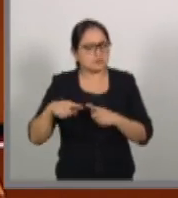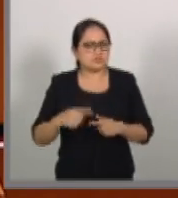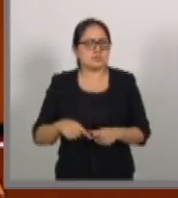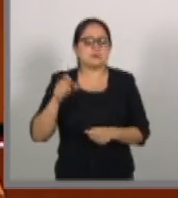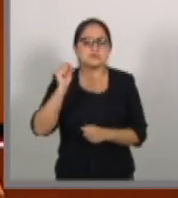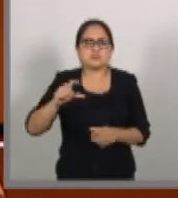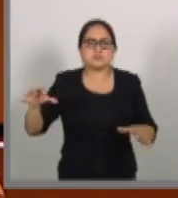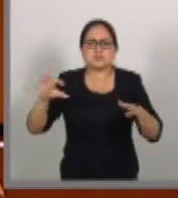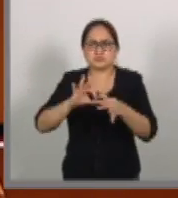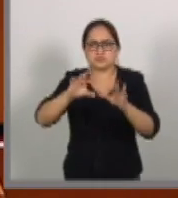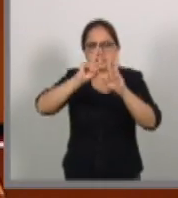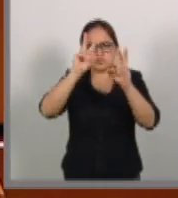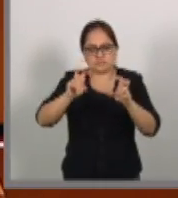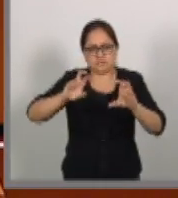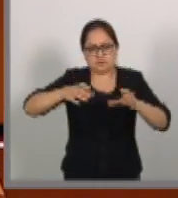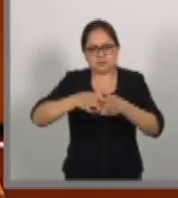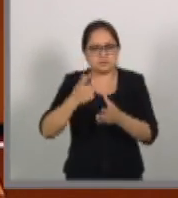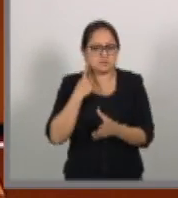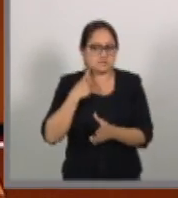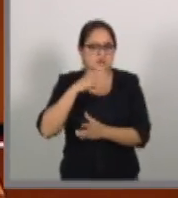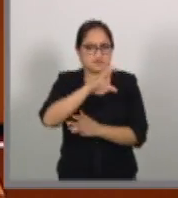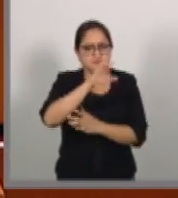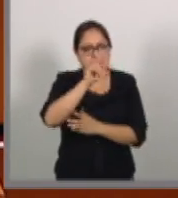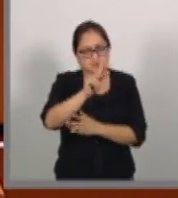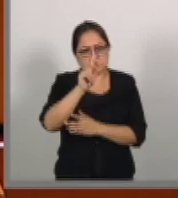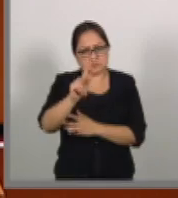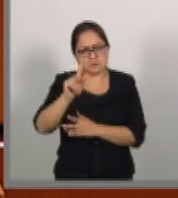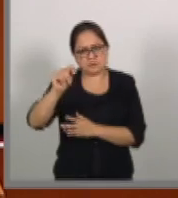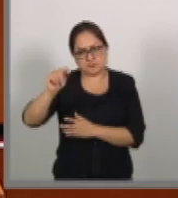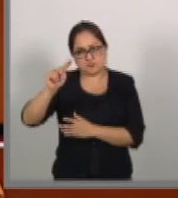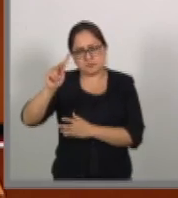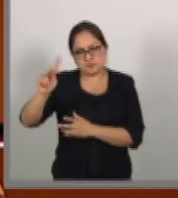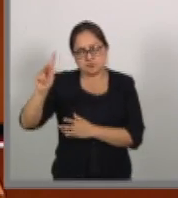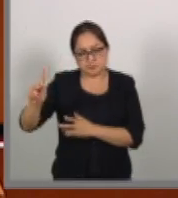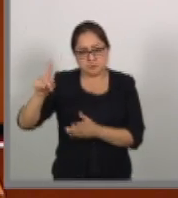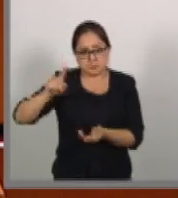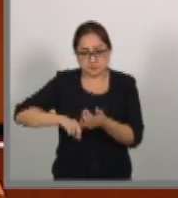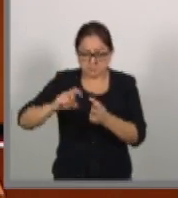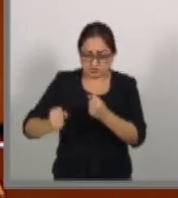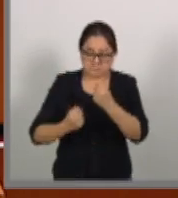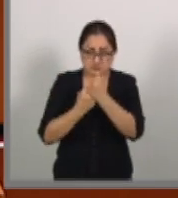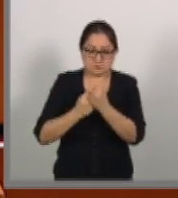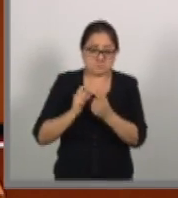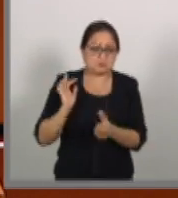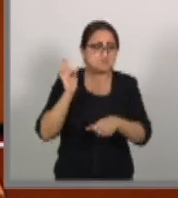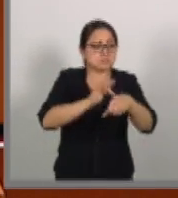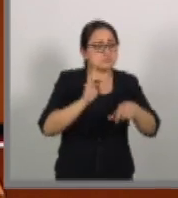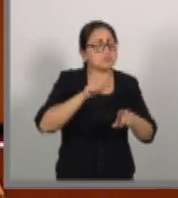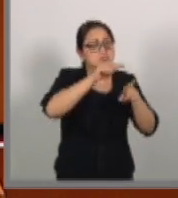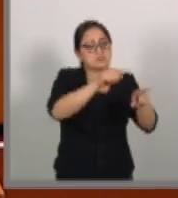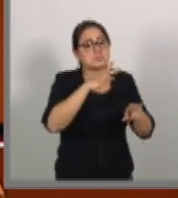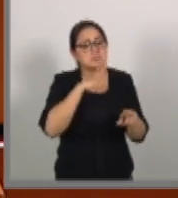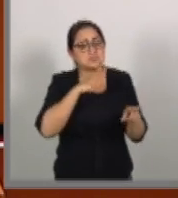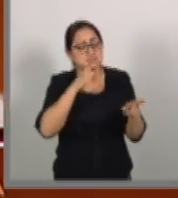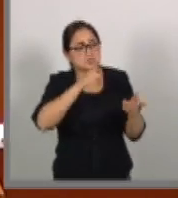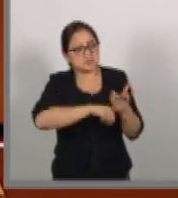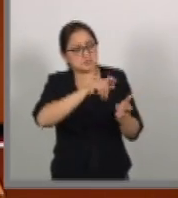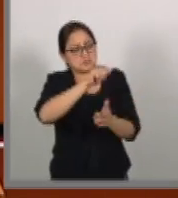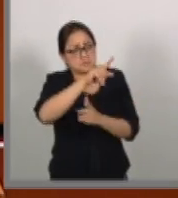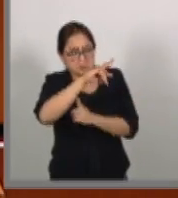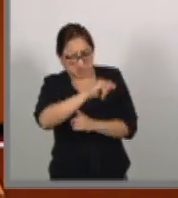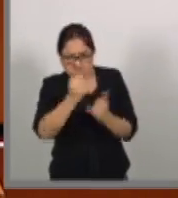de vista geopolítico el CPTPP también nos permitirá reforzar nuestra presencia latinoamericana en esas